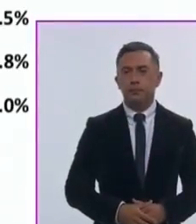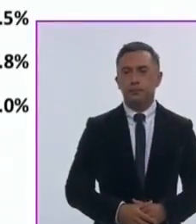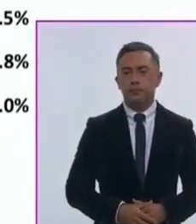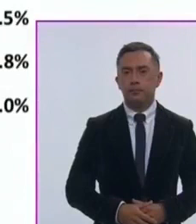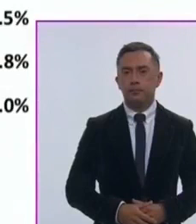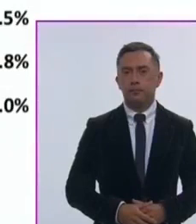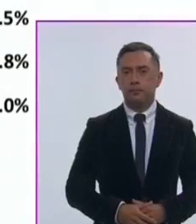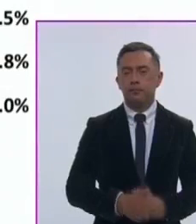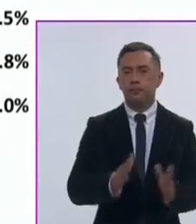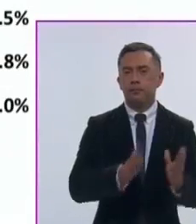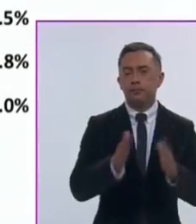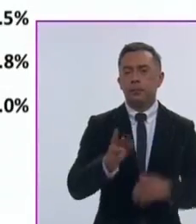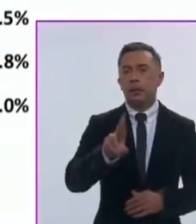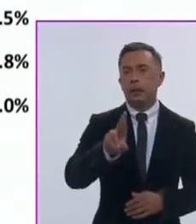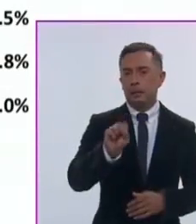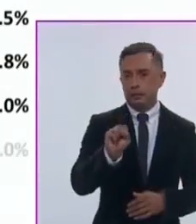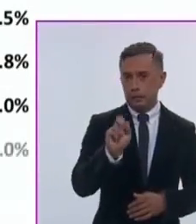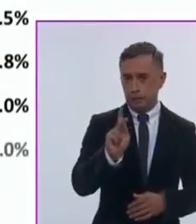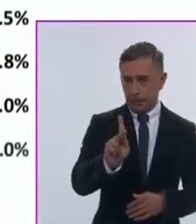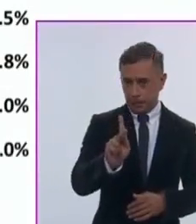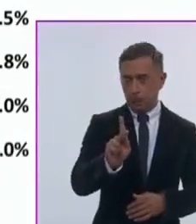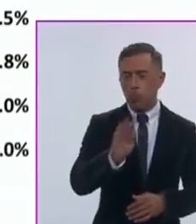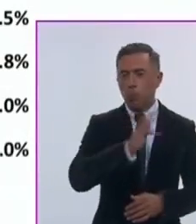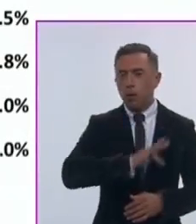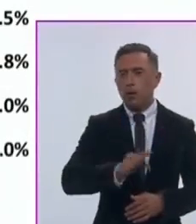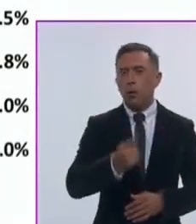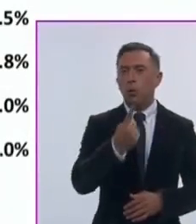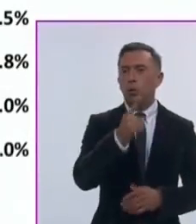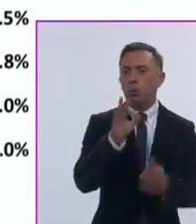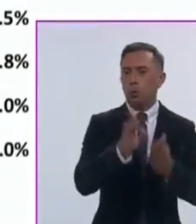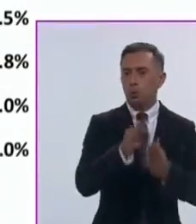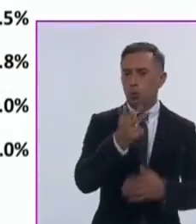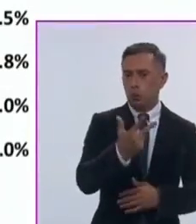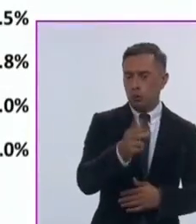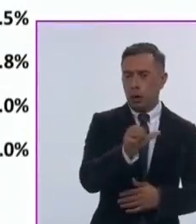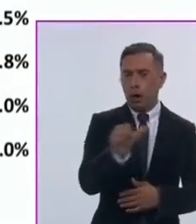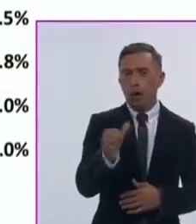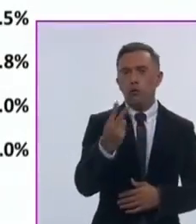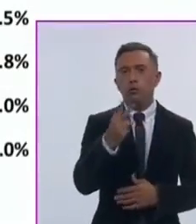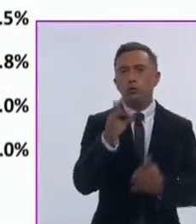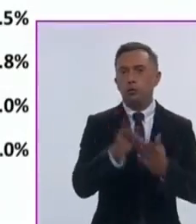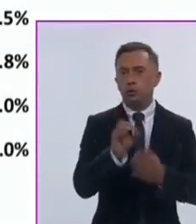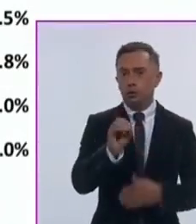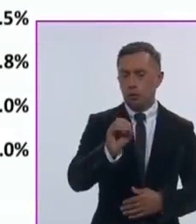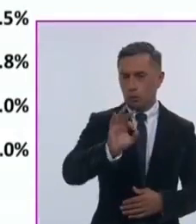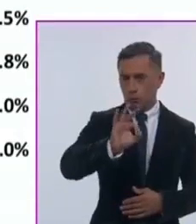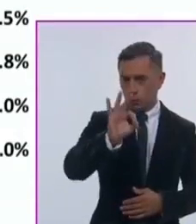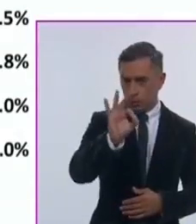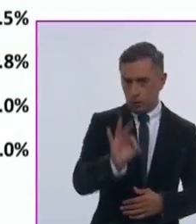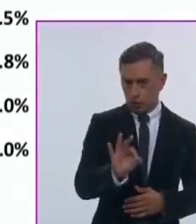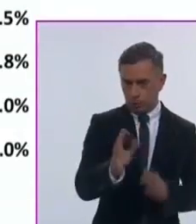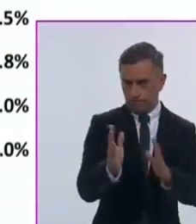Redes Sociales Progresistas, entre 1.8 y 2.0 por ciento.